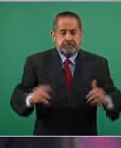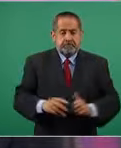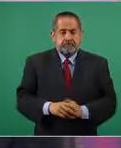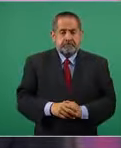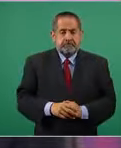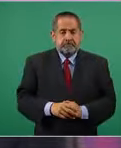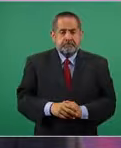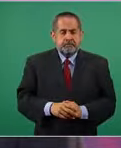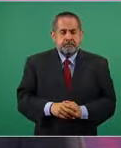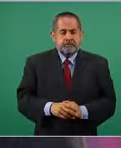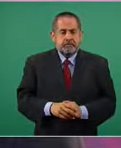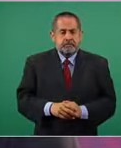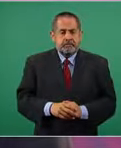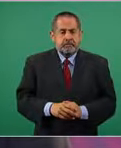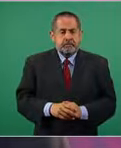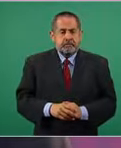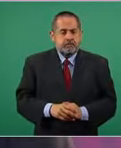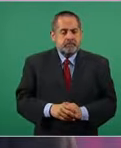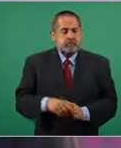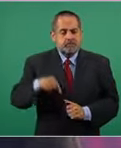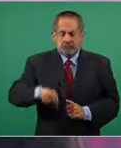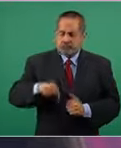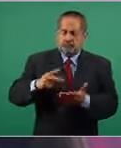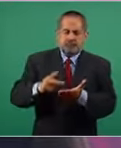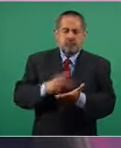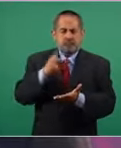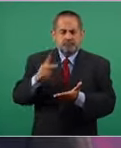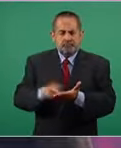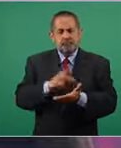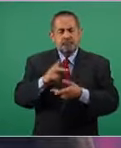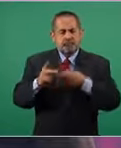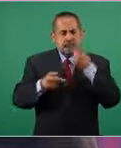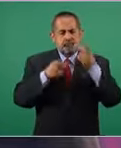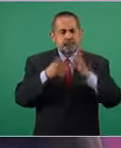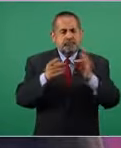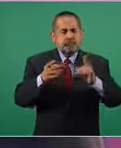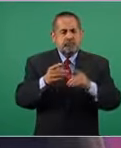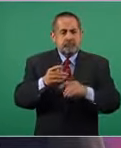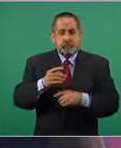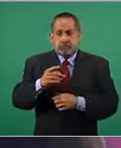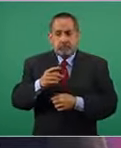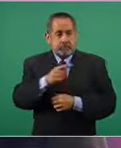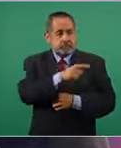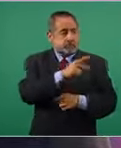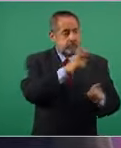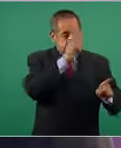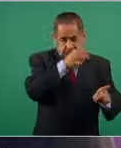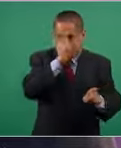aquí se ha dicho varias veces prohibido prohibir